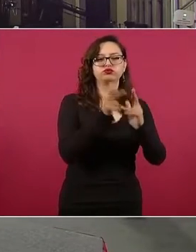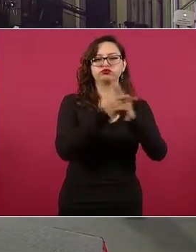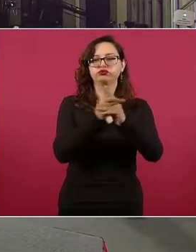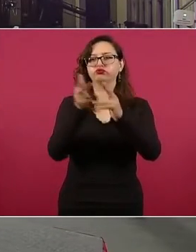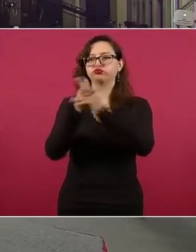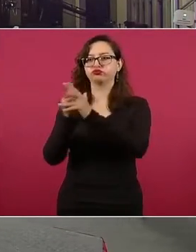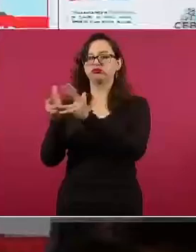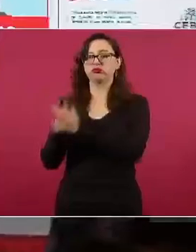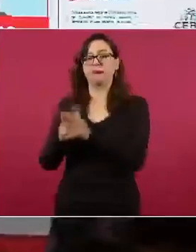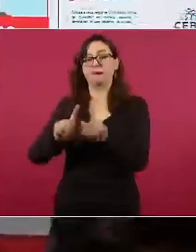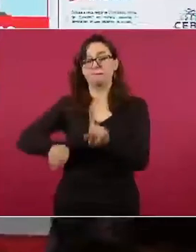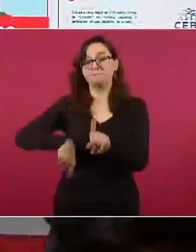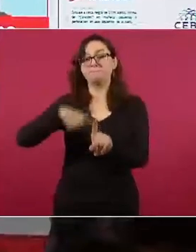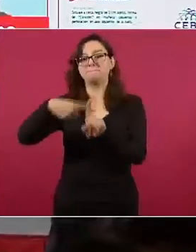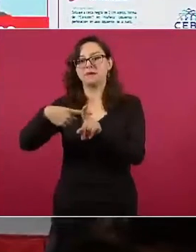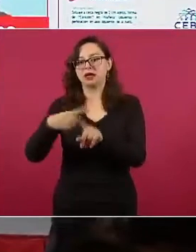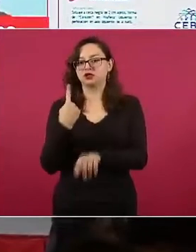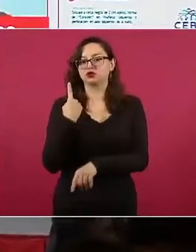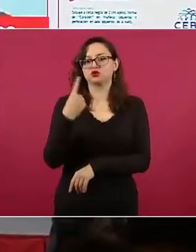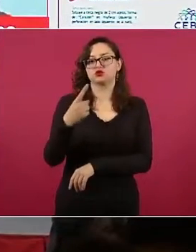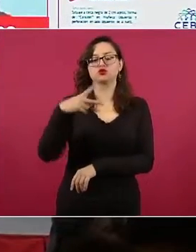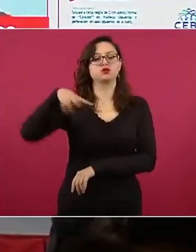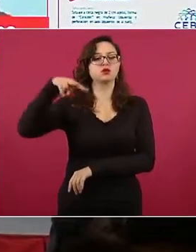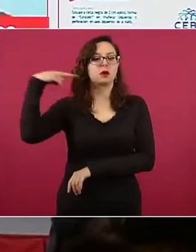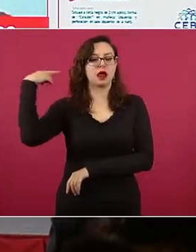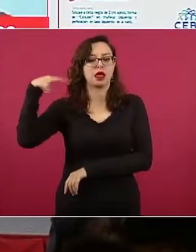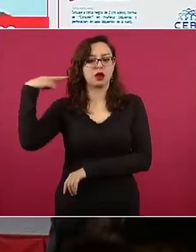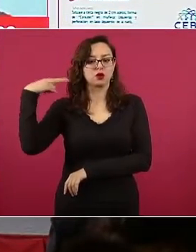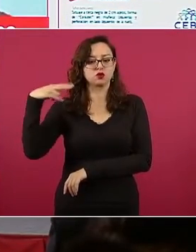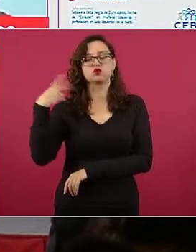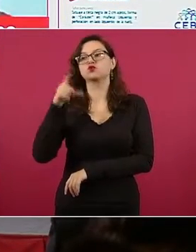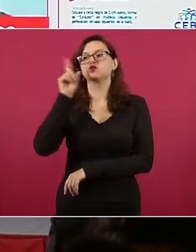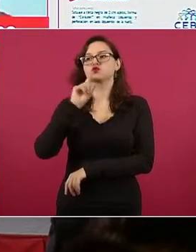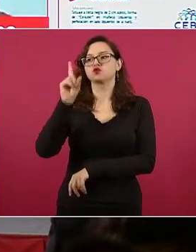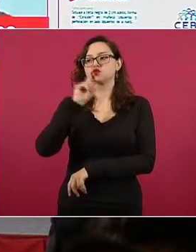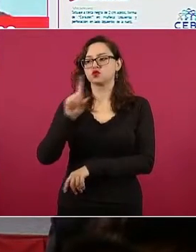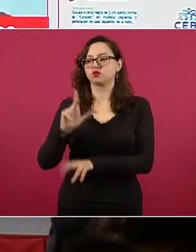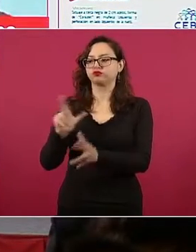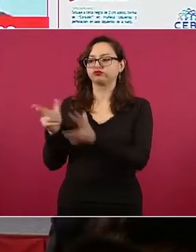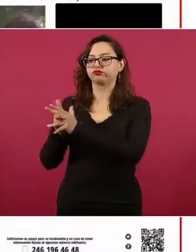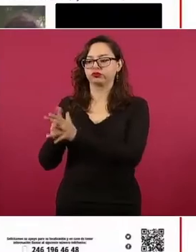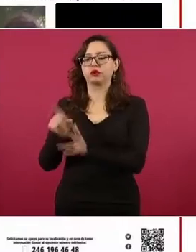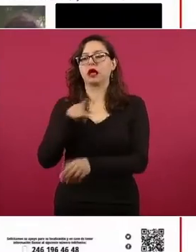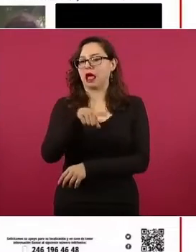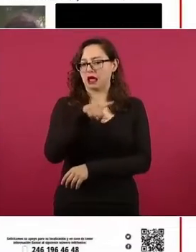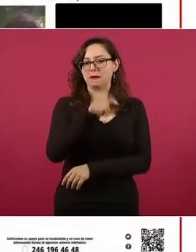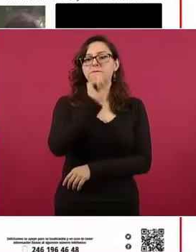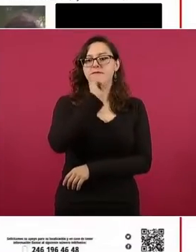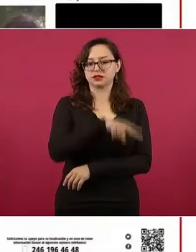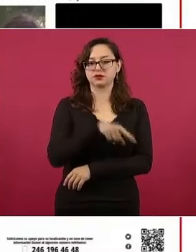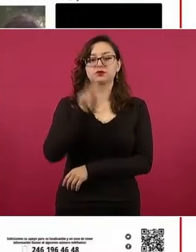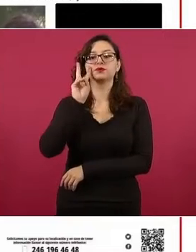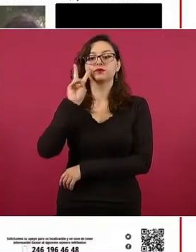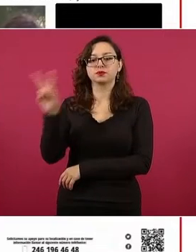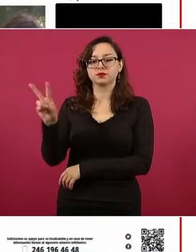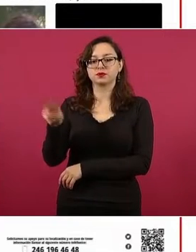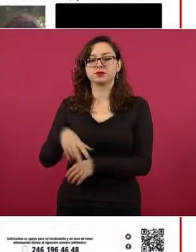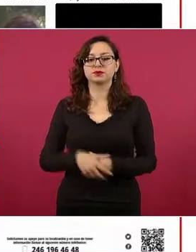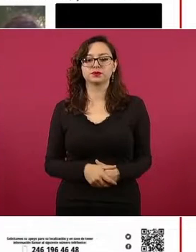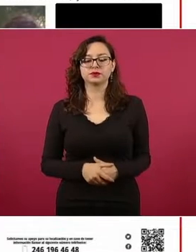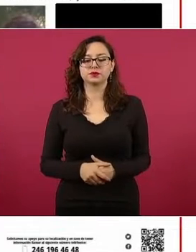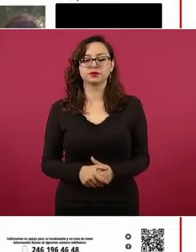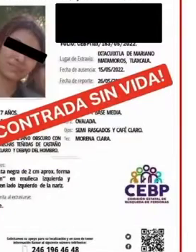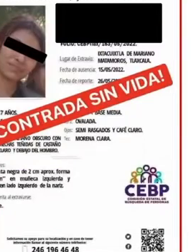Veracruz. Como ustedes recordarán, esta persona fue el autor